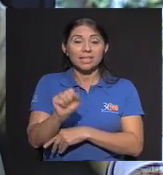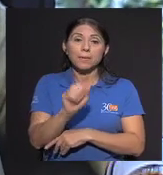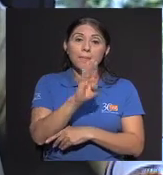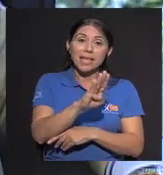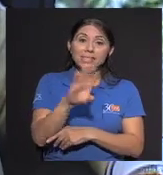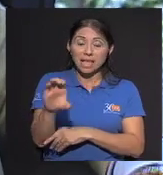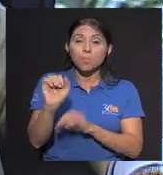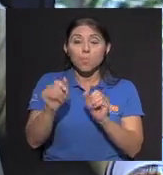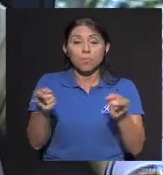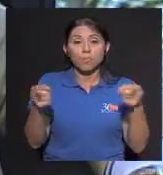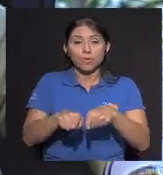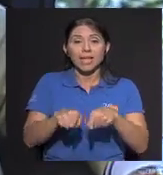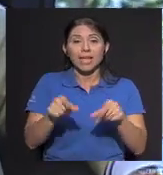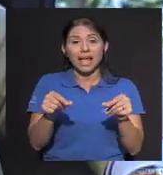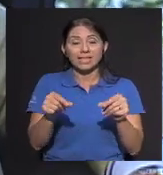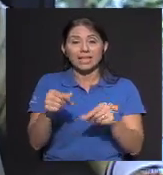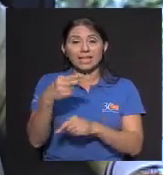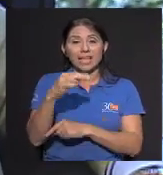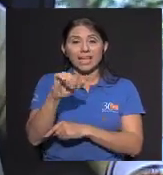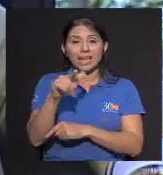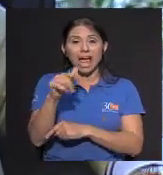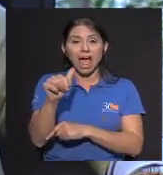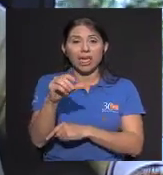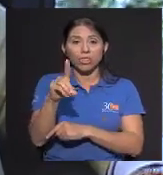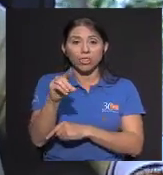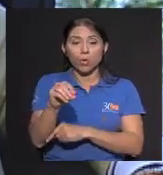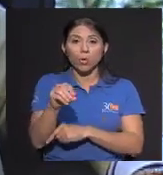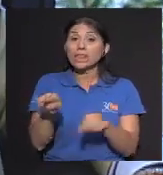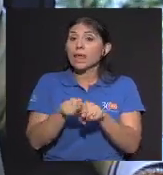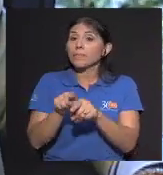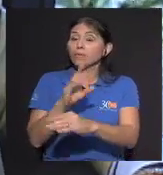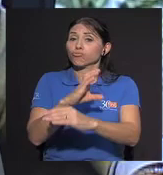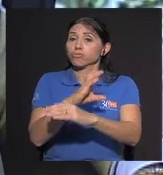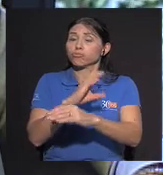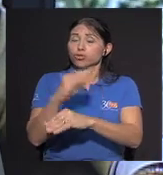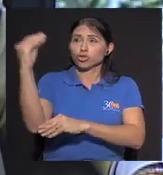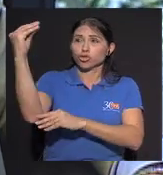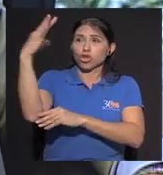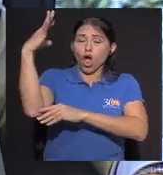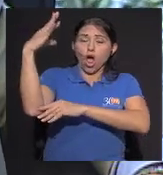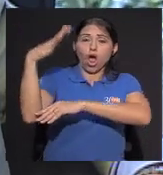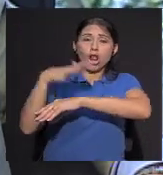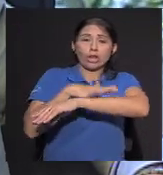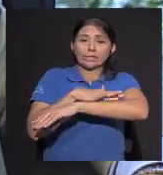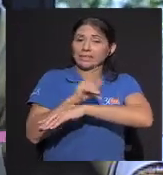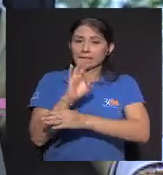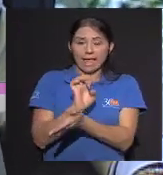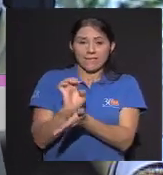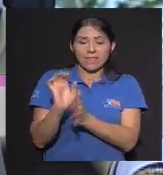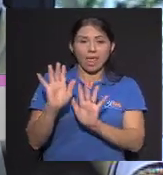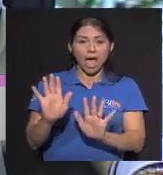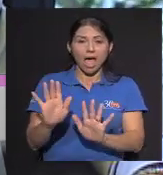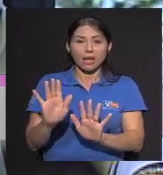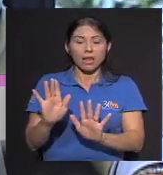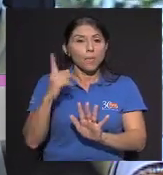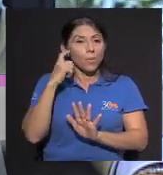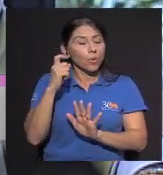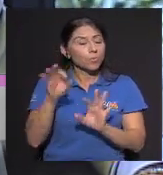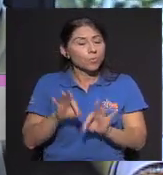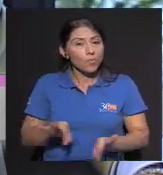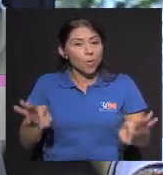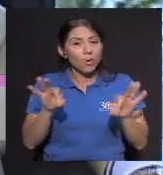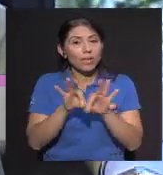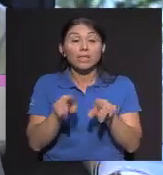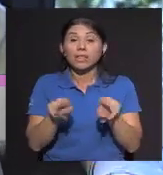Evitar la exposición Al sol Que es un tema Muy amplio Para cáncer de piel Y La